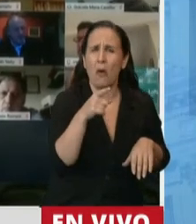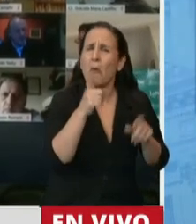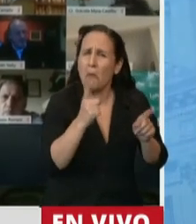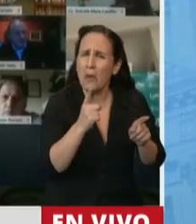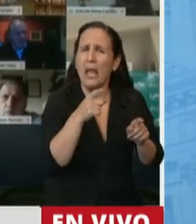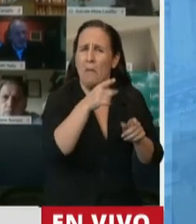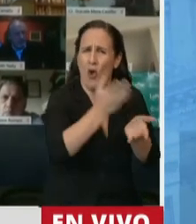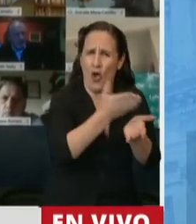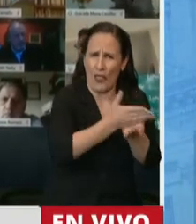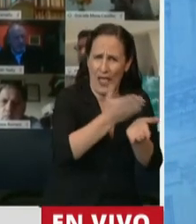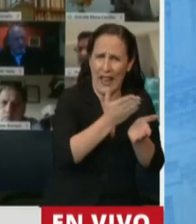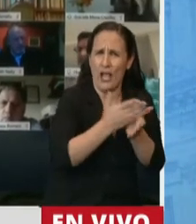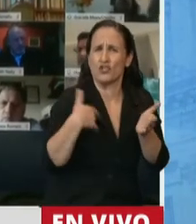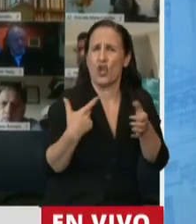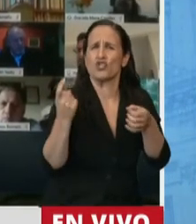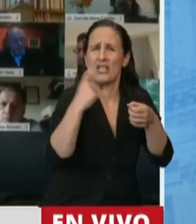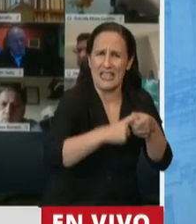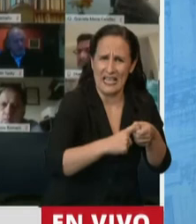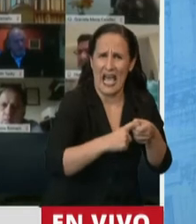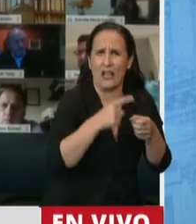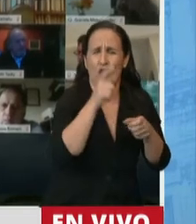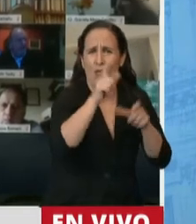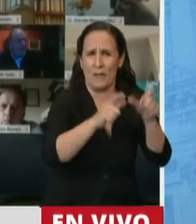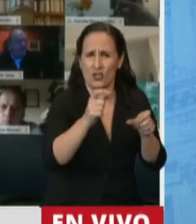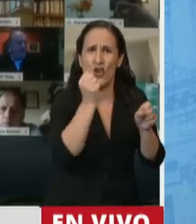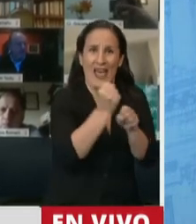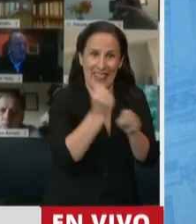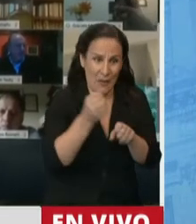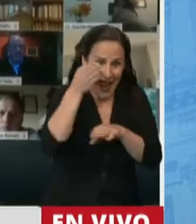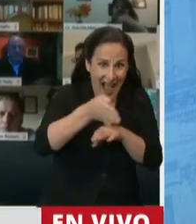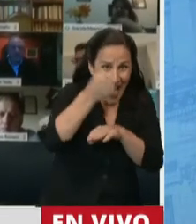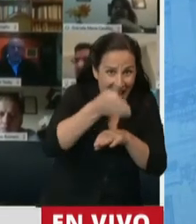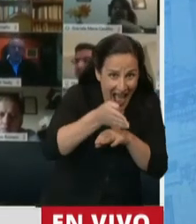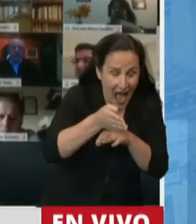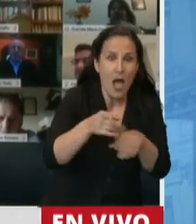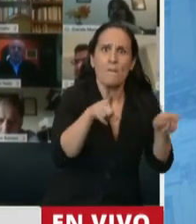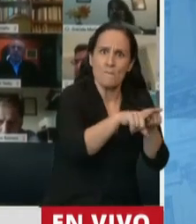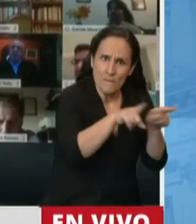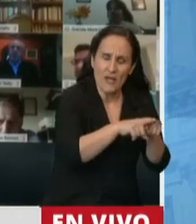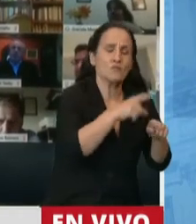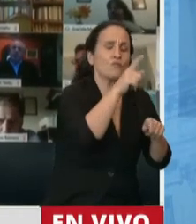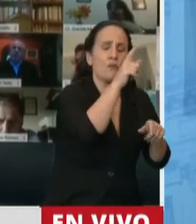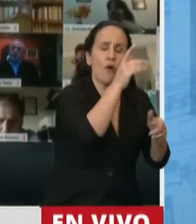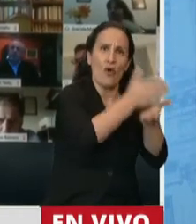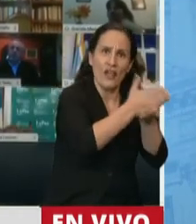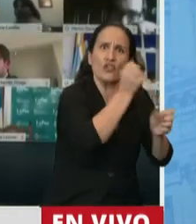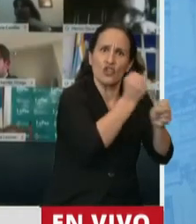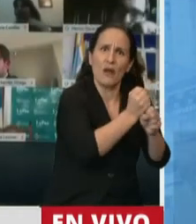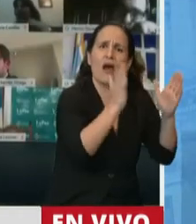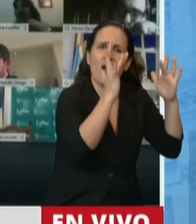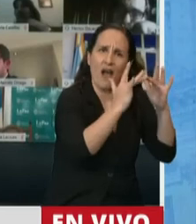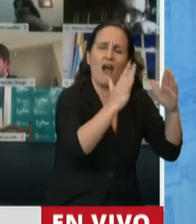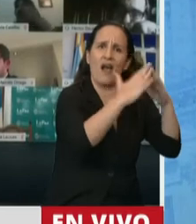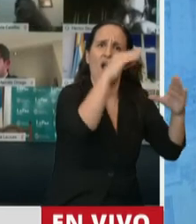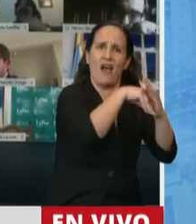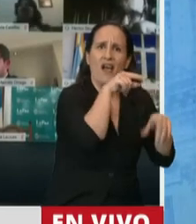mismos derechos sindicales que tiene el trabajador presencial de los que tiene la persona que teletrabaja en su casa